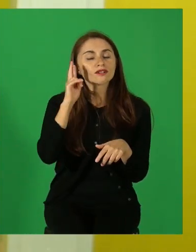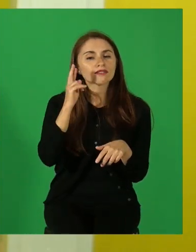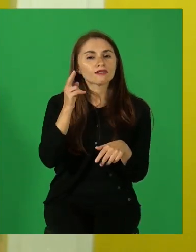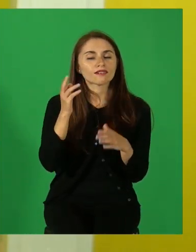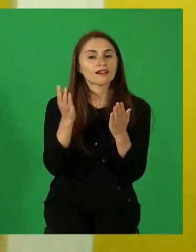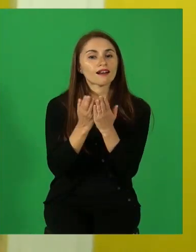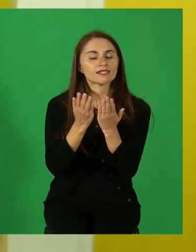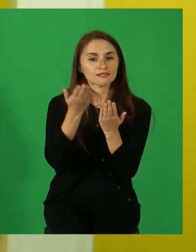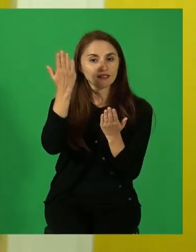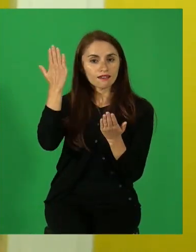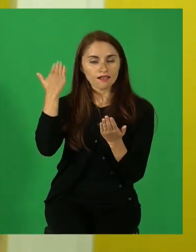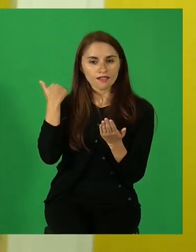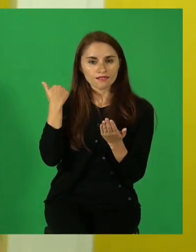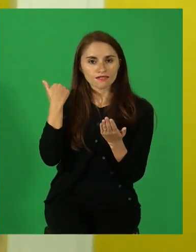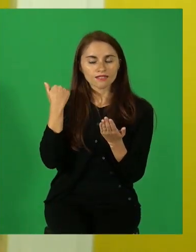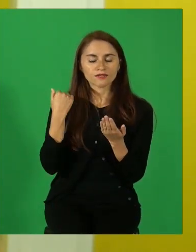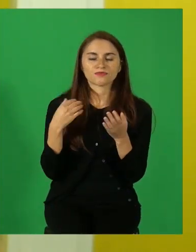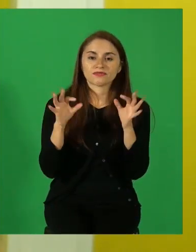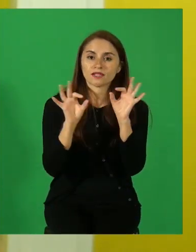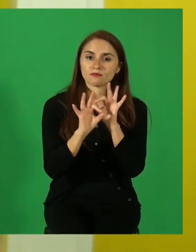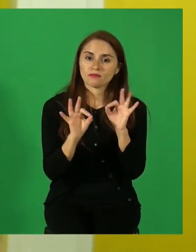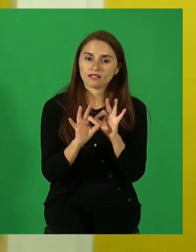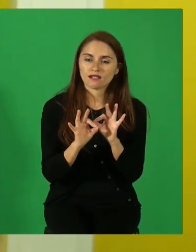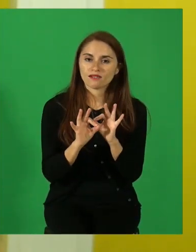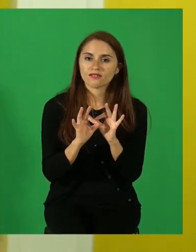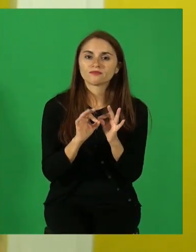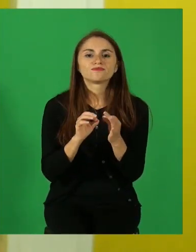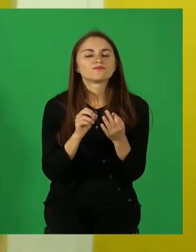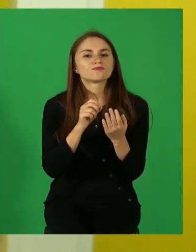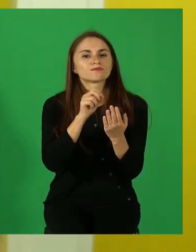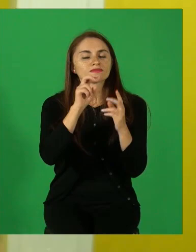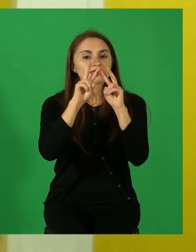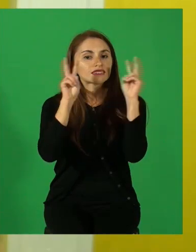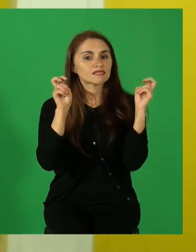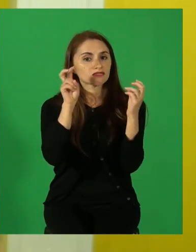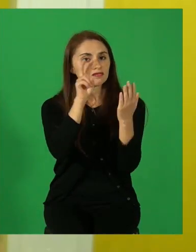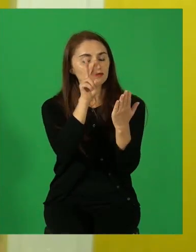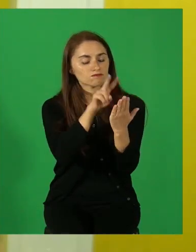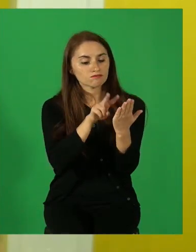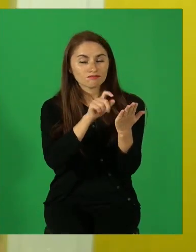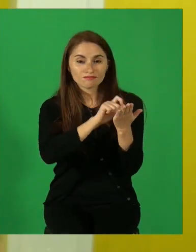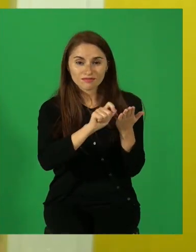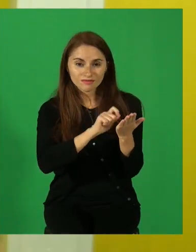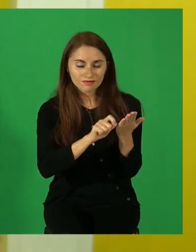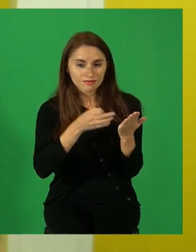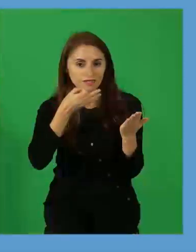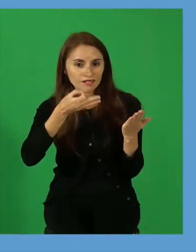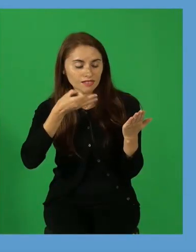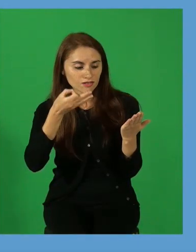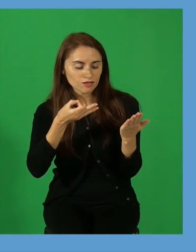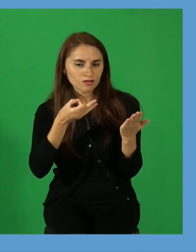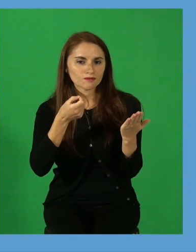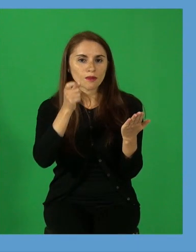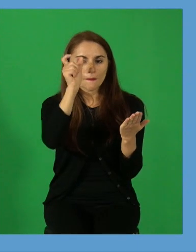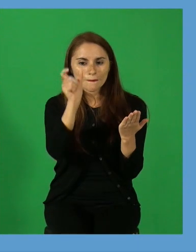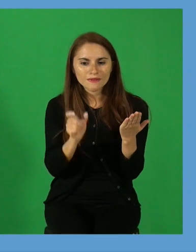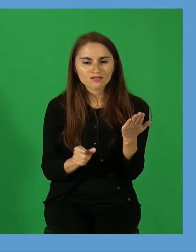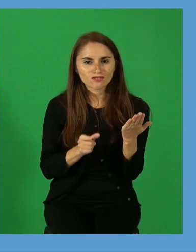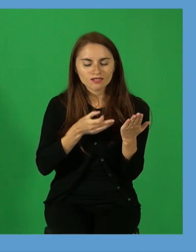anterior nosotros hablábamos de estas narraciones, de un elemento que es importante, que es el narrador.